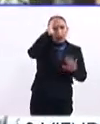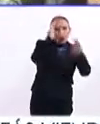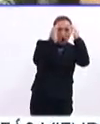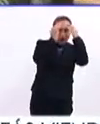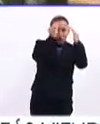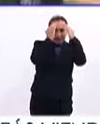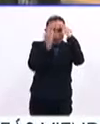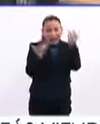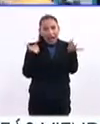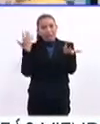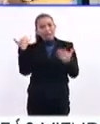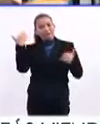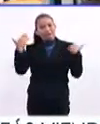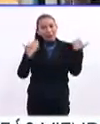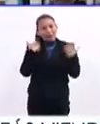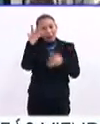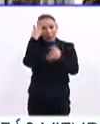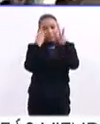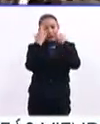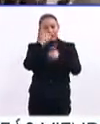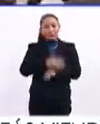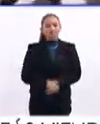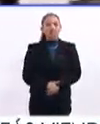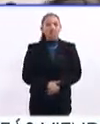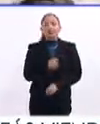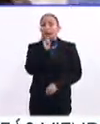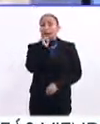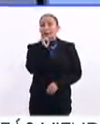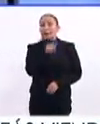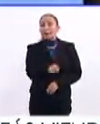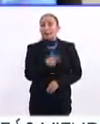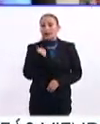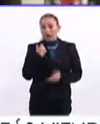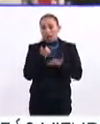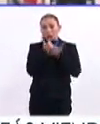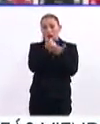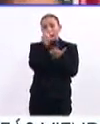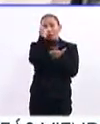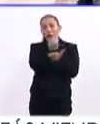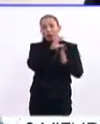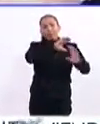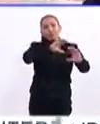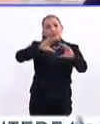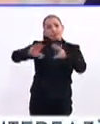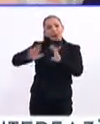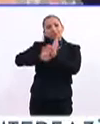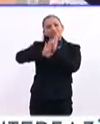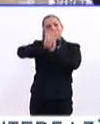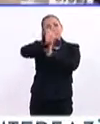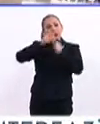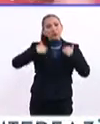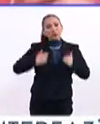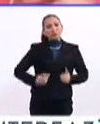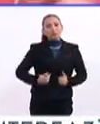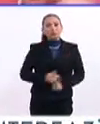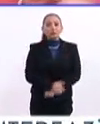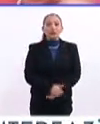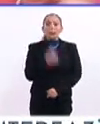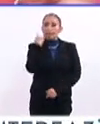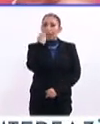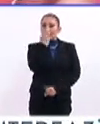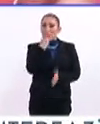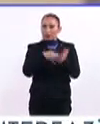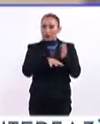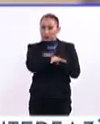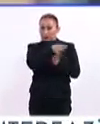conocimiento, disfrute y aprendizaje. Además, de contribuir a la formación y desarrollo del ser humano. Para